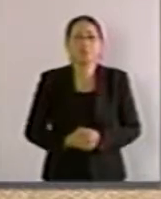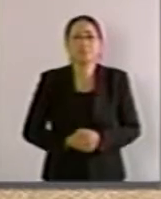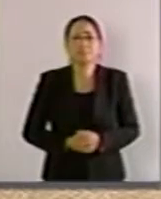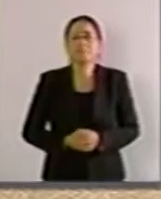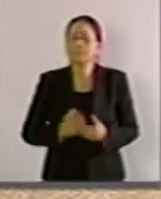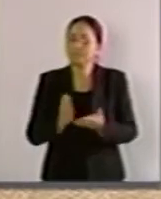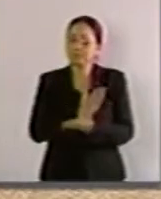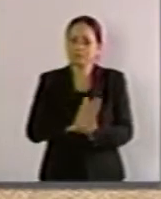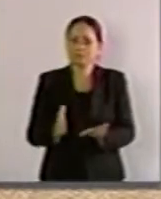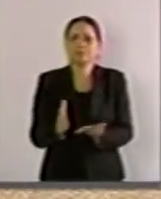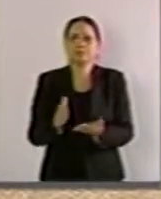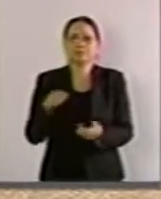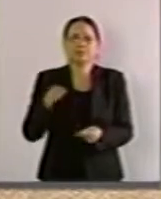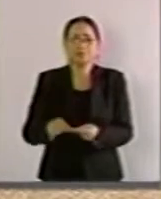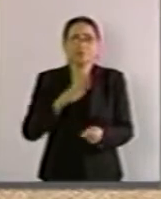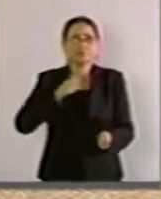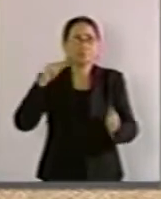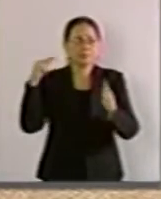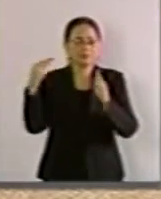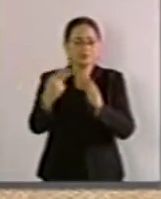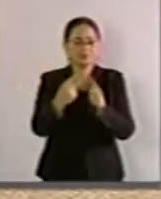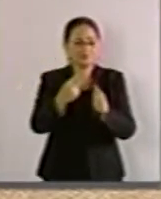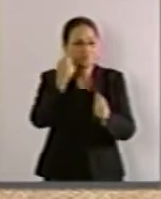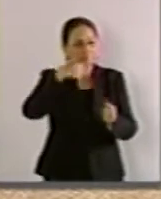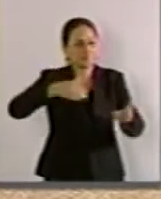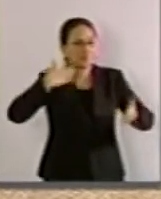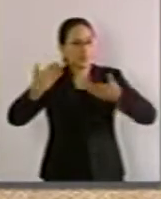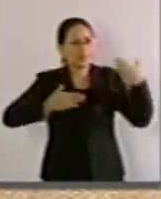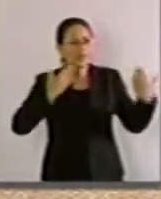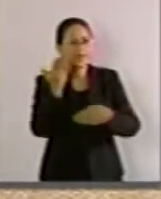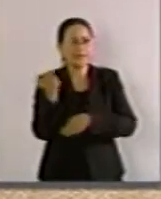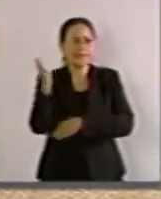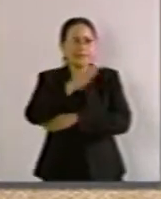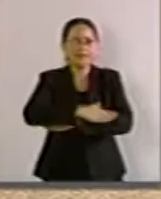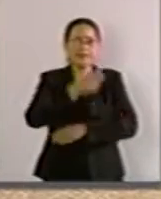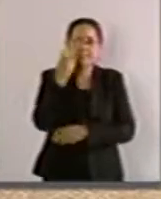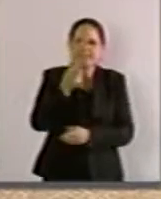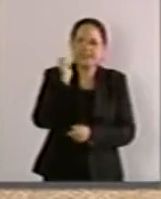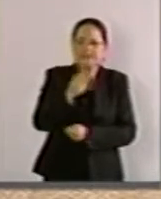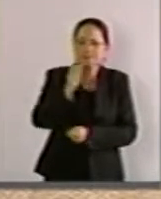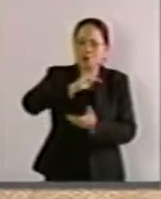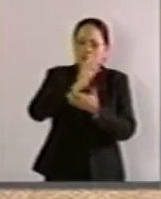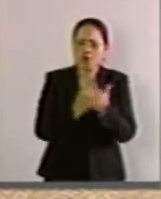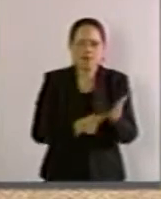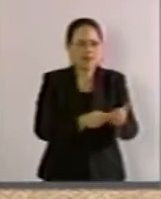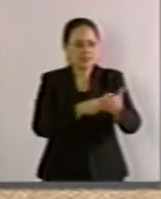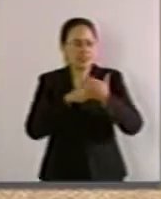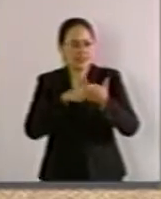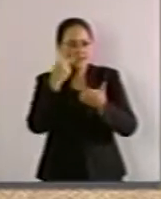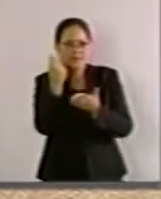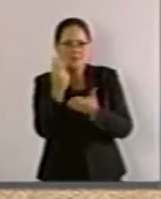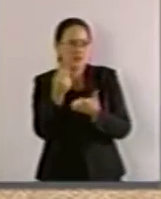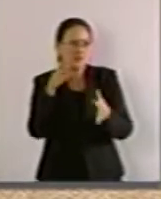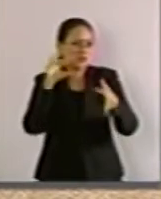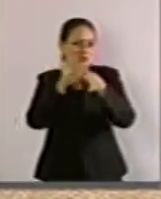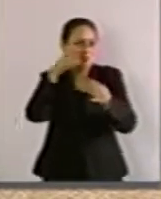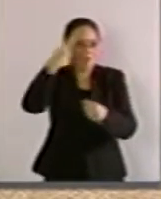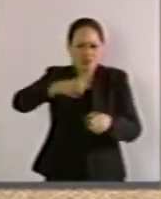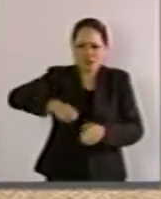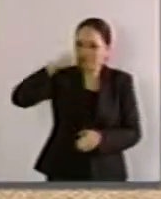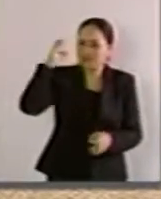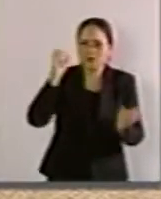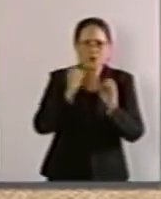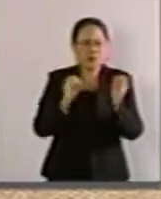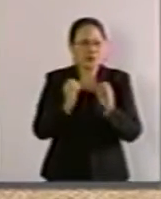Adicionalmente, desde un enfoque de entretenimiento, los programas que ven no son aptos para ellos, ya que se